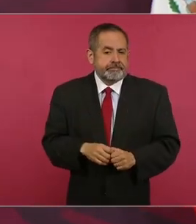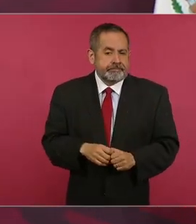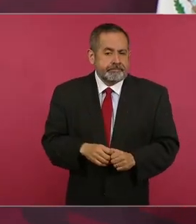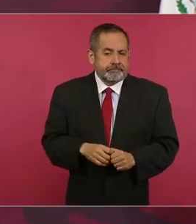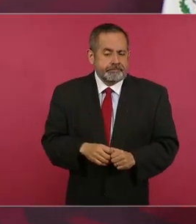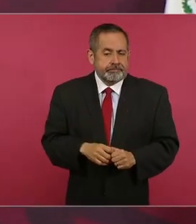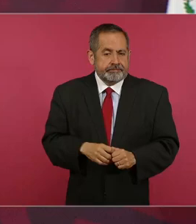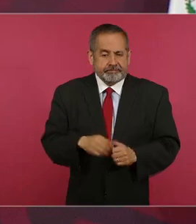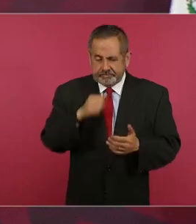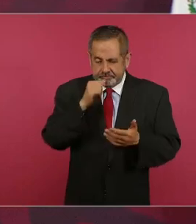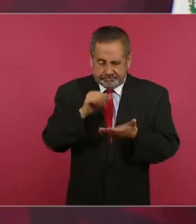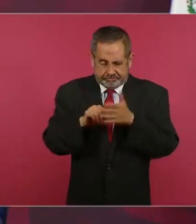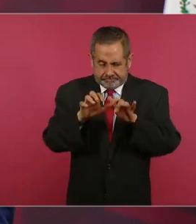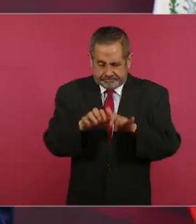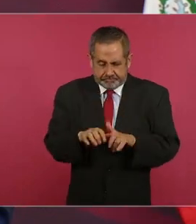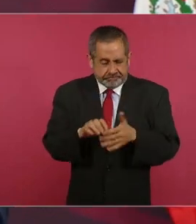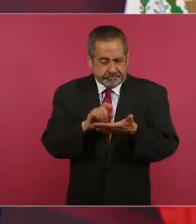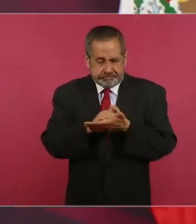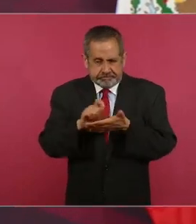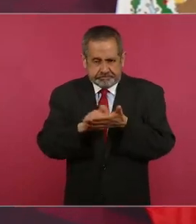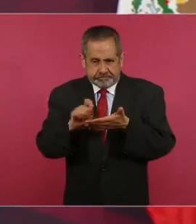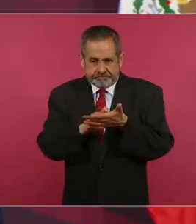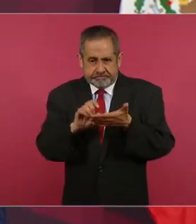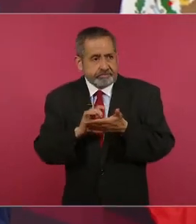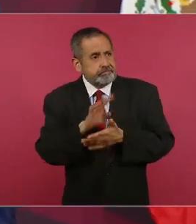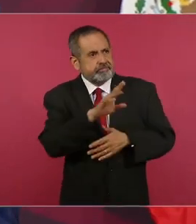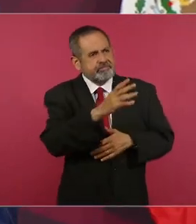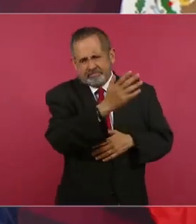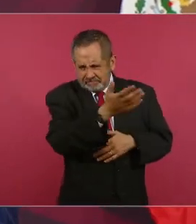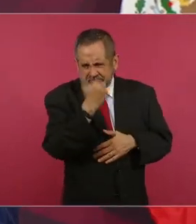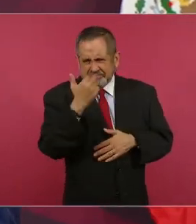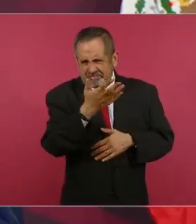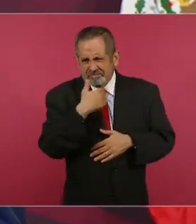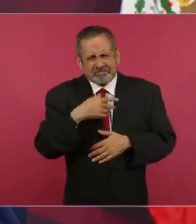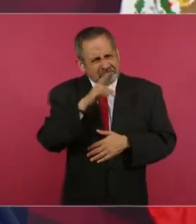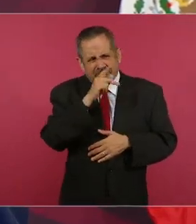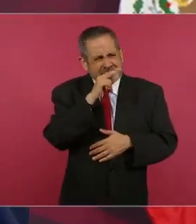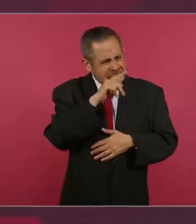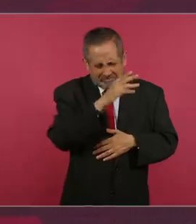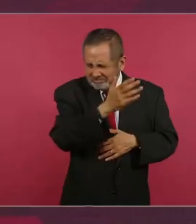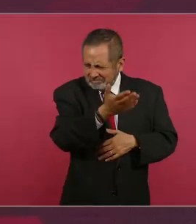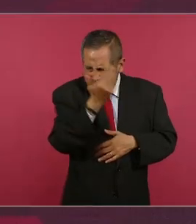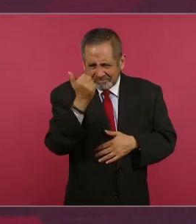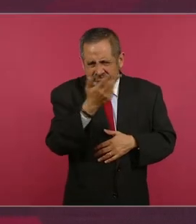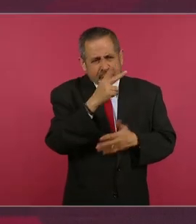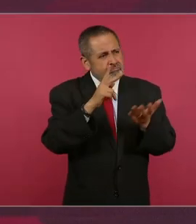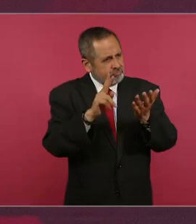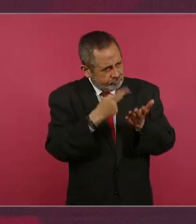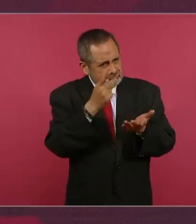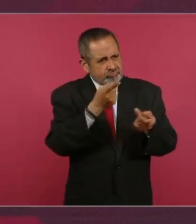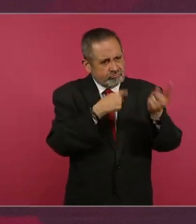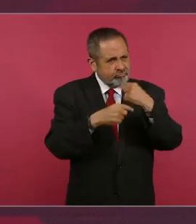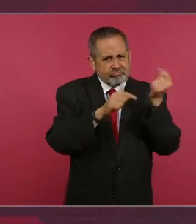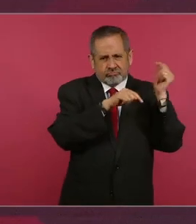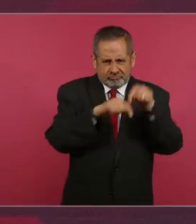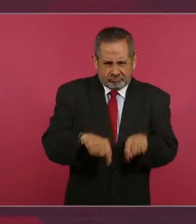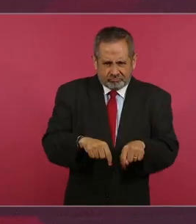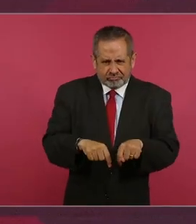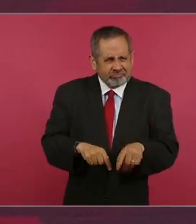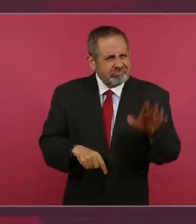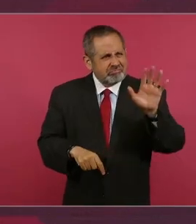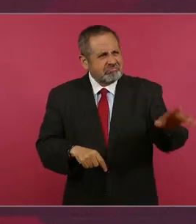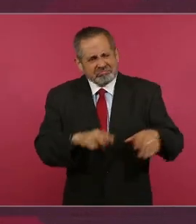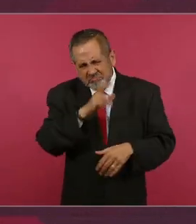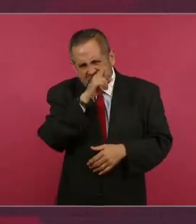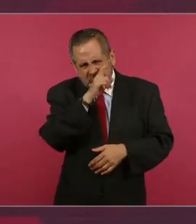le dice, venga, no se